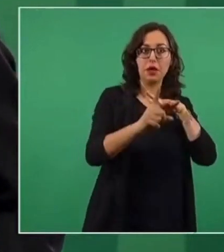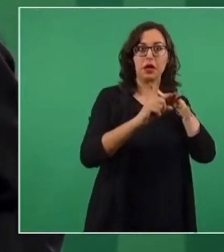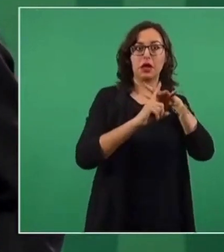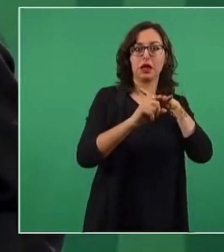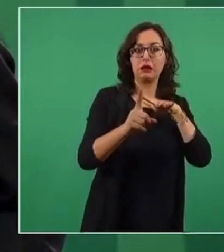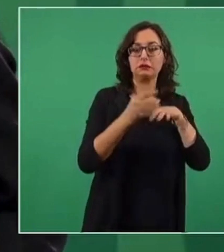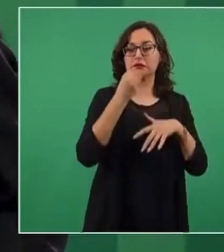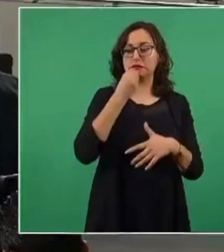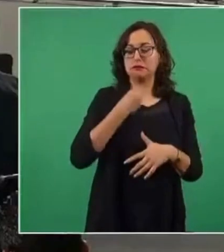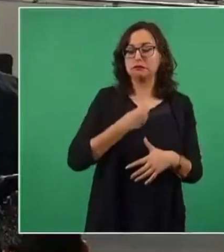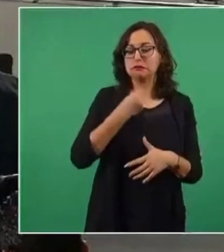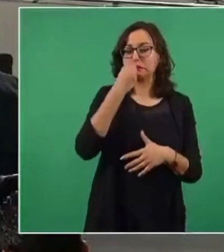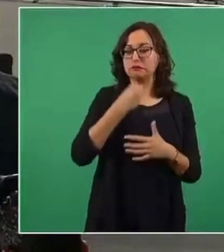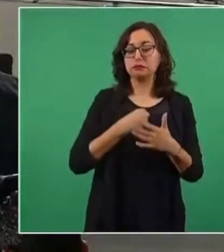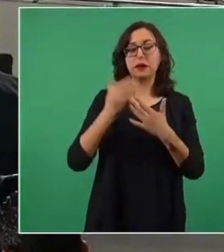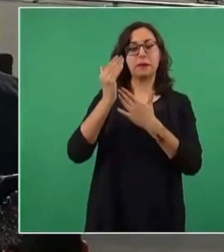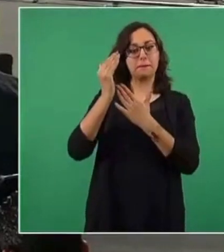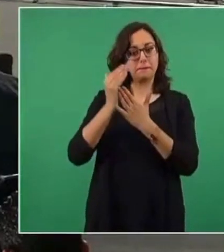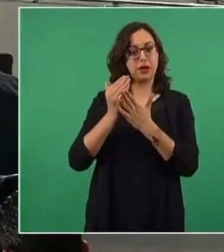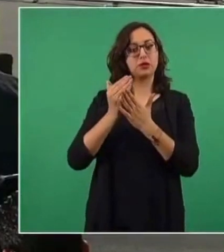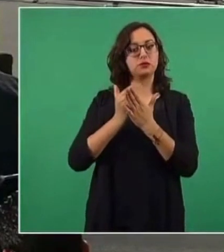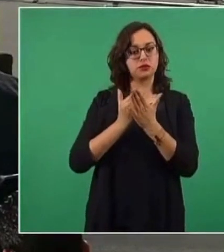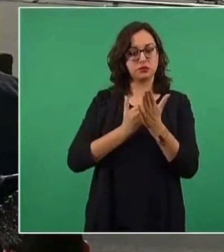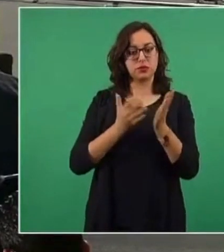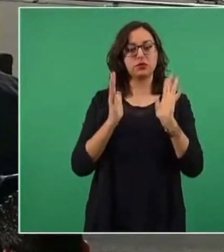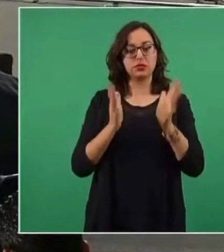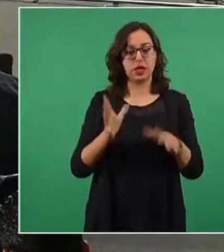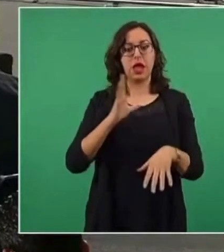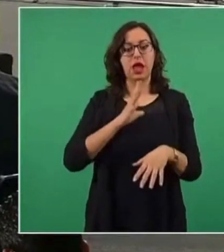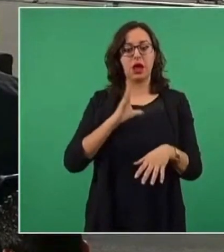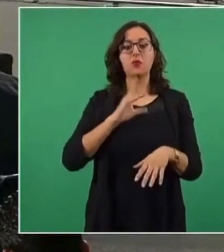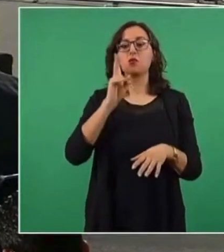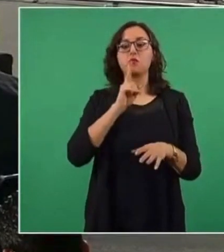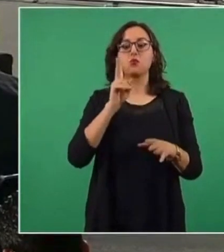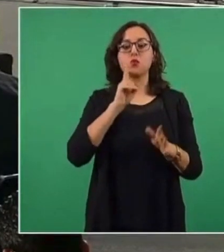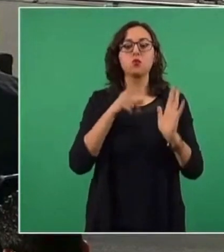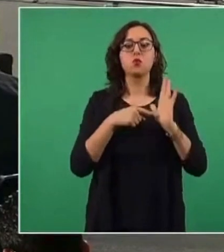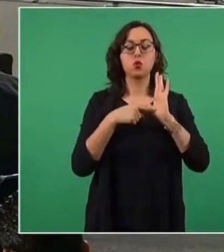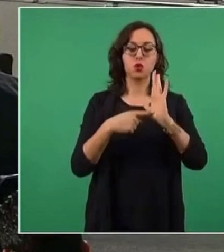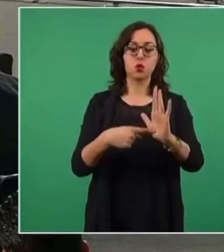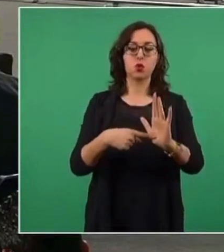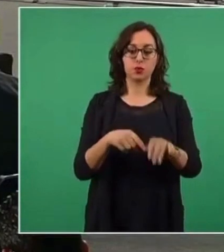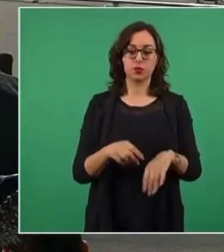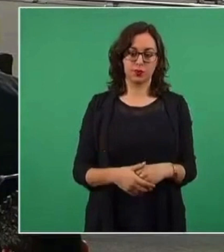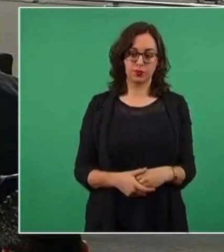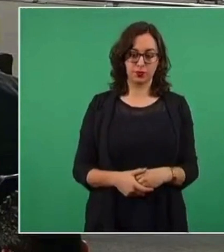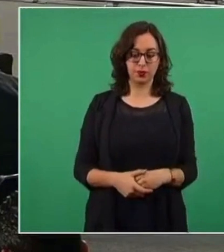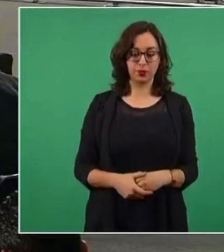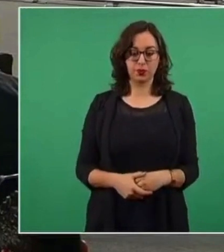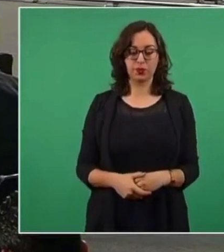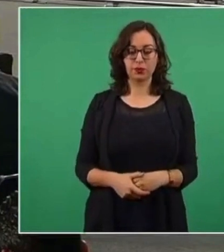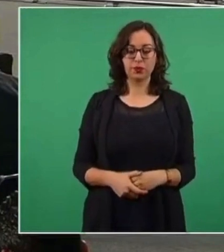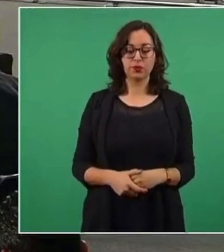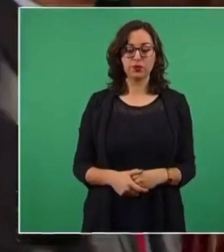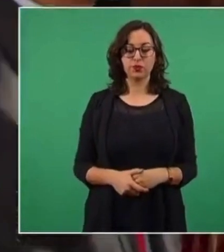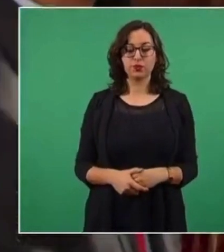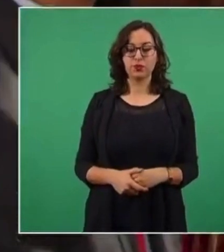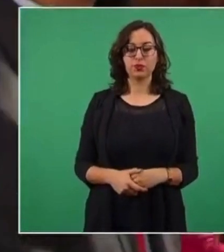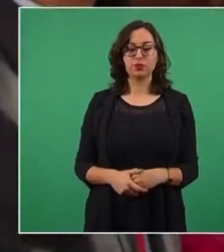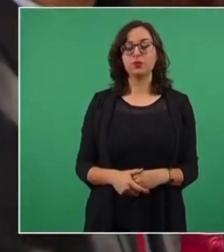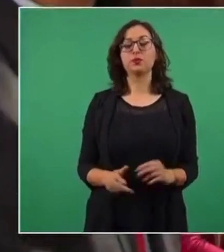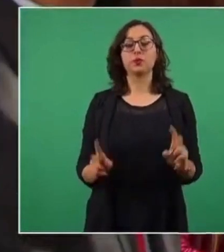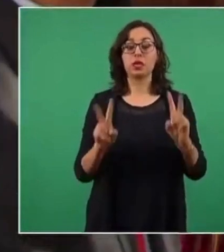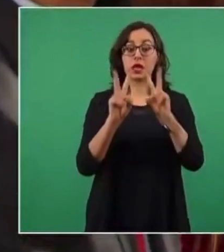forzada, forzada por condiciones de pobreza. Y en el tema de los operativos para contener la